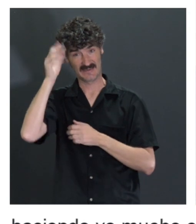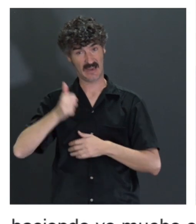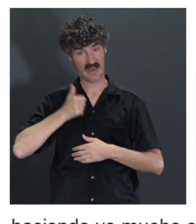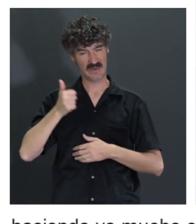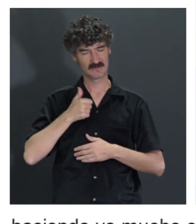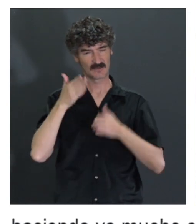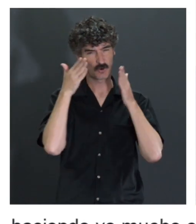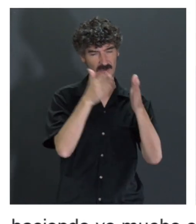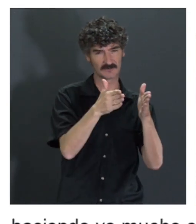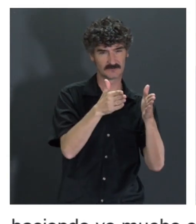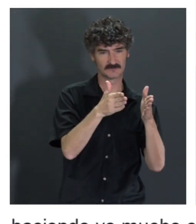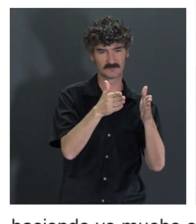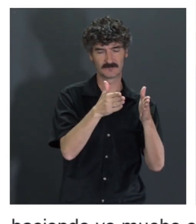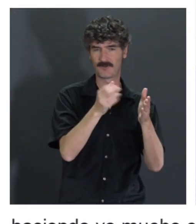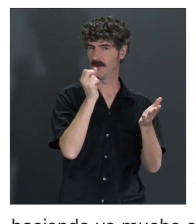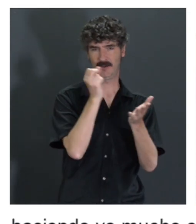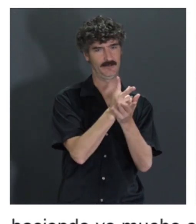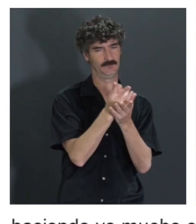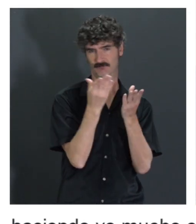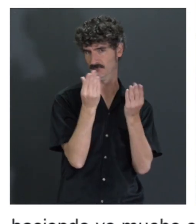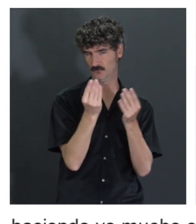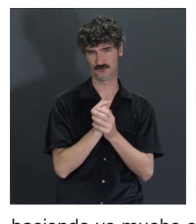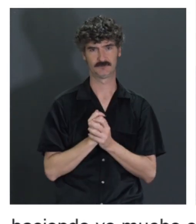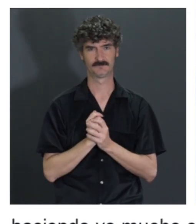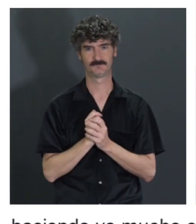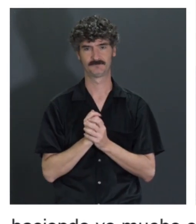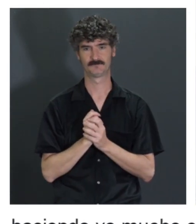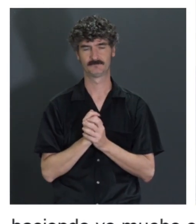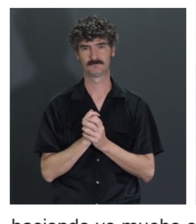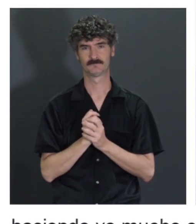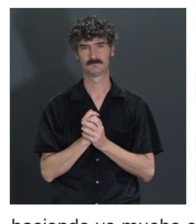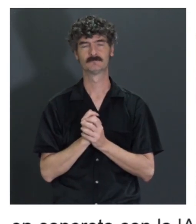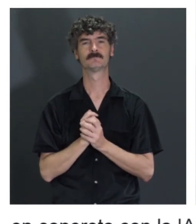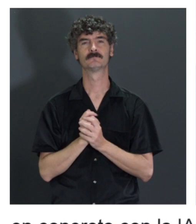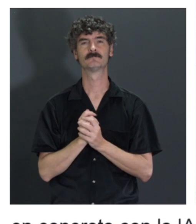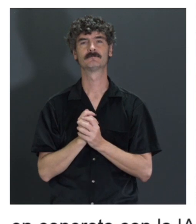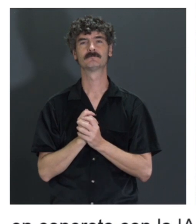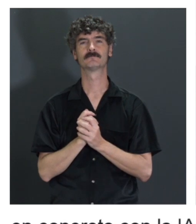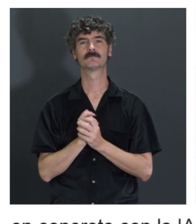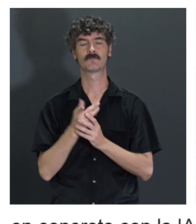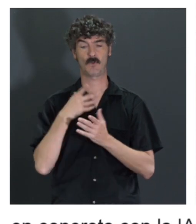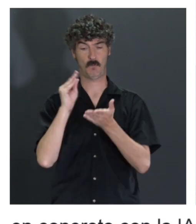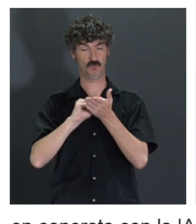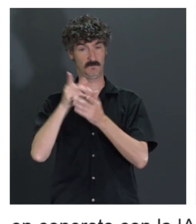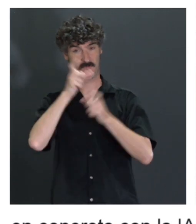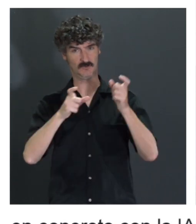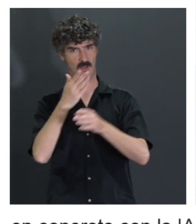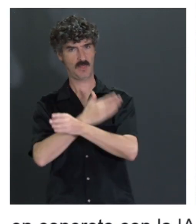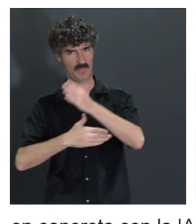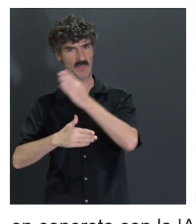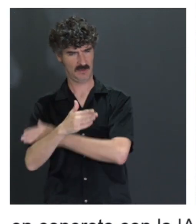pues es que todavía hay muchísimos retos. También es verdad que yo sé que muchas personas con discapacidad como